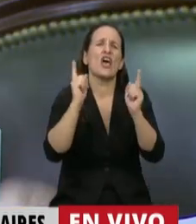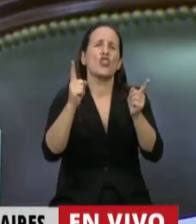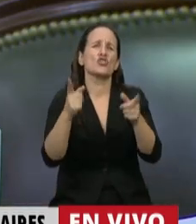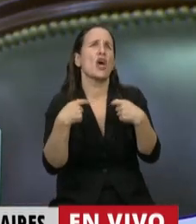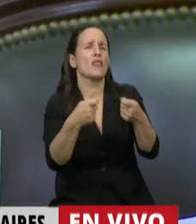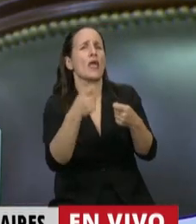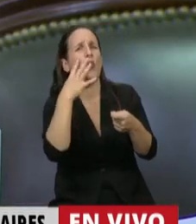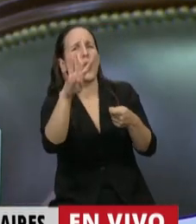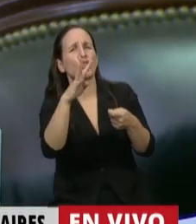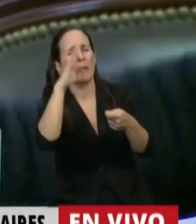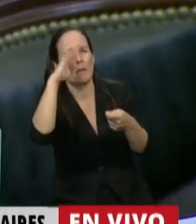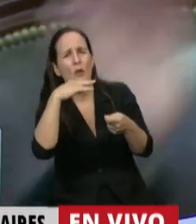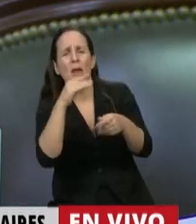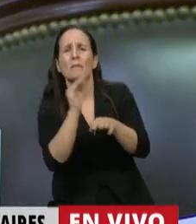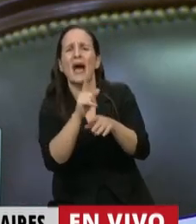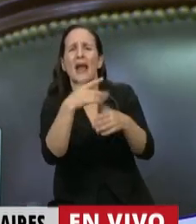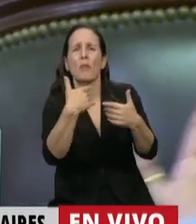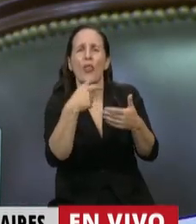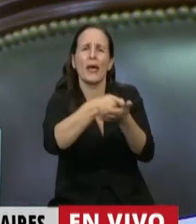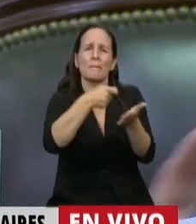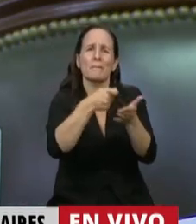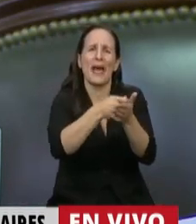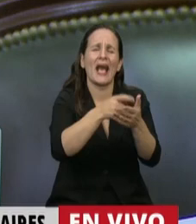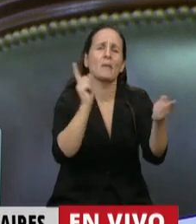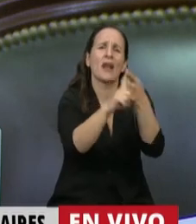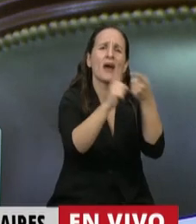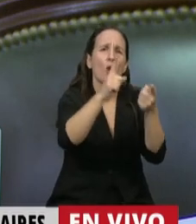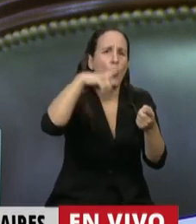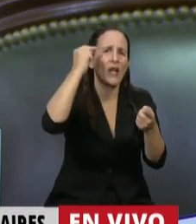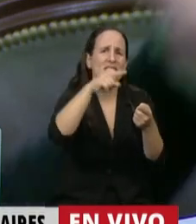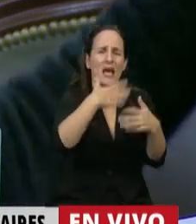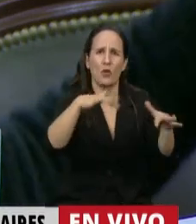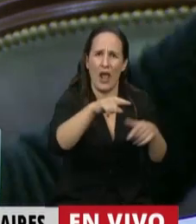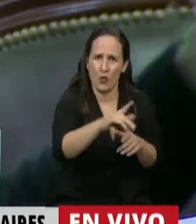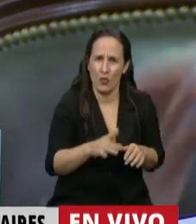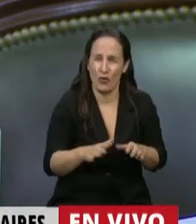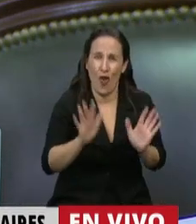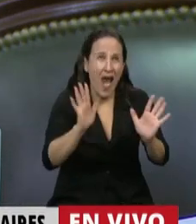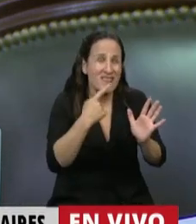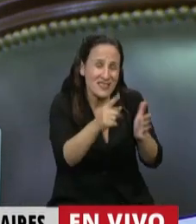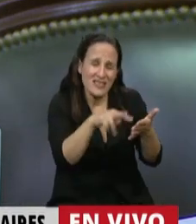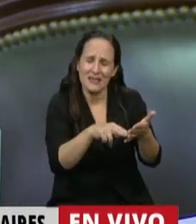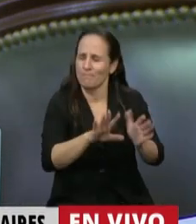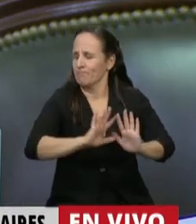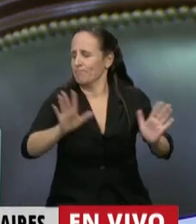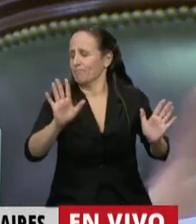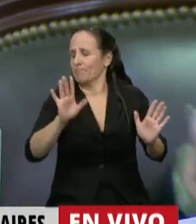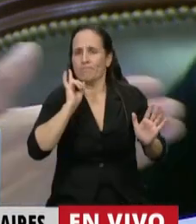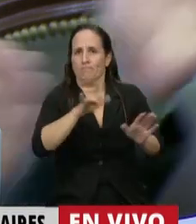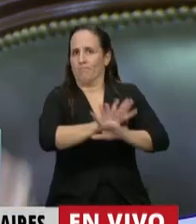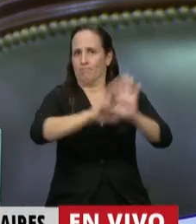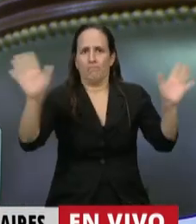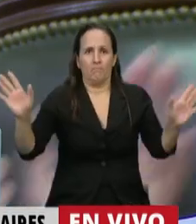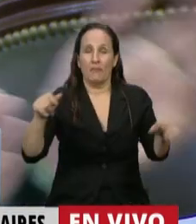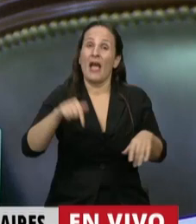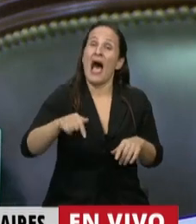gastó 4.000 pesos por mes para mantener la conexión por WhatsApp con sus alumnos. Es un escándalo y acá nos